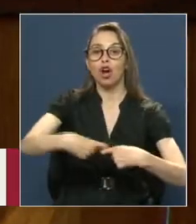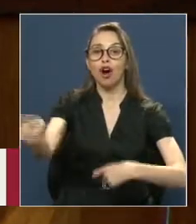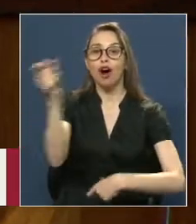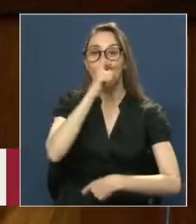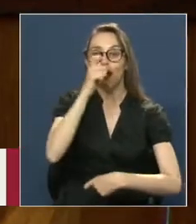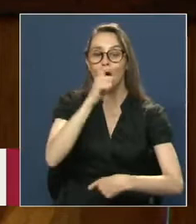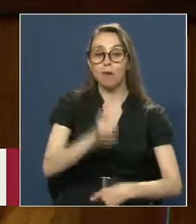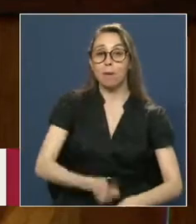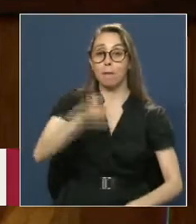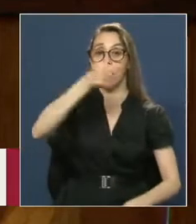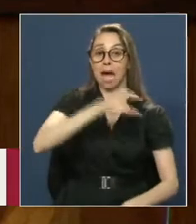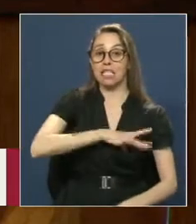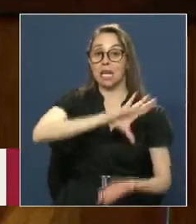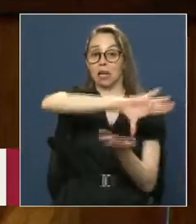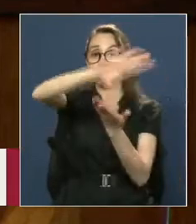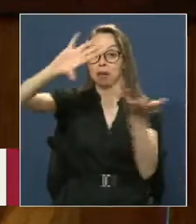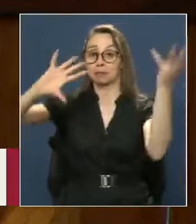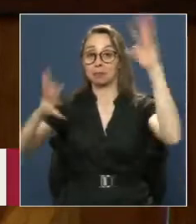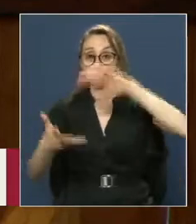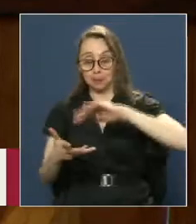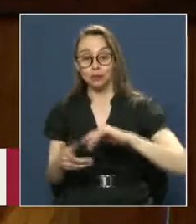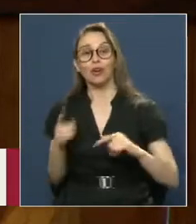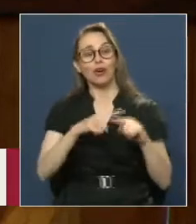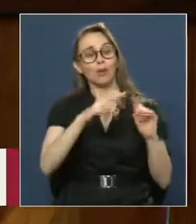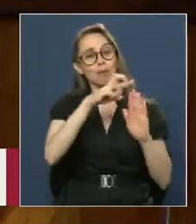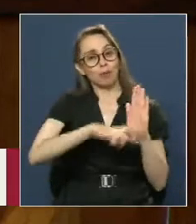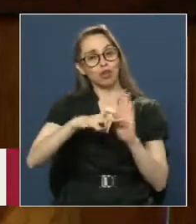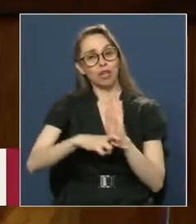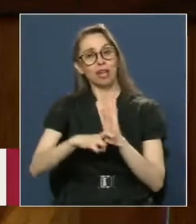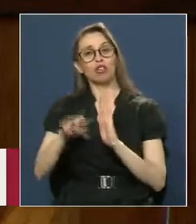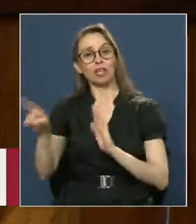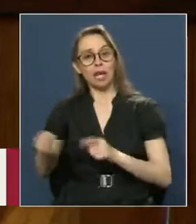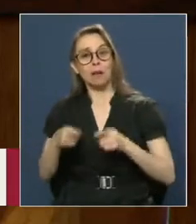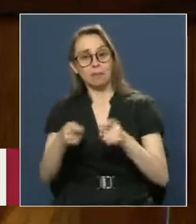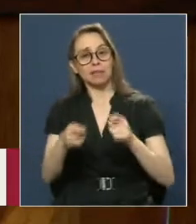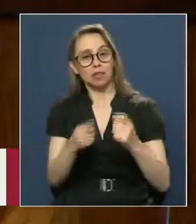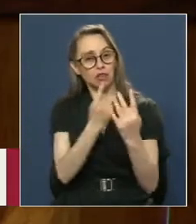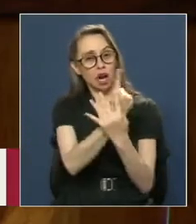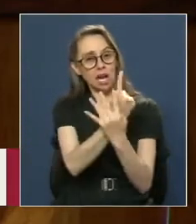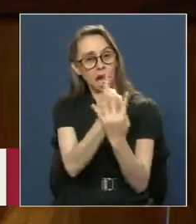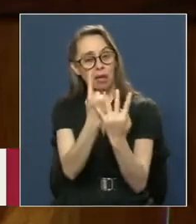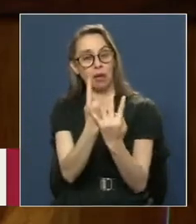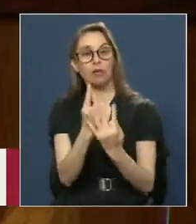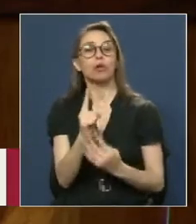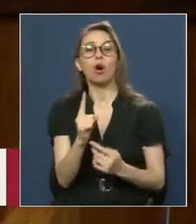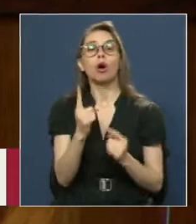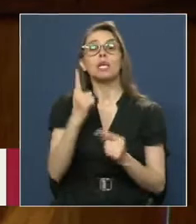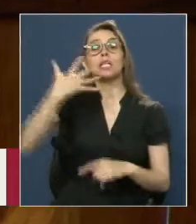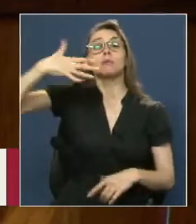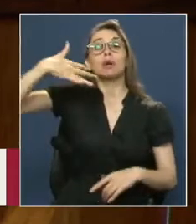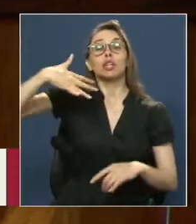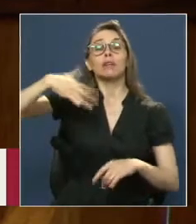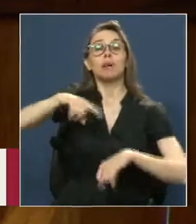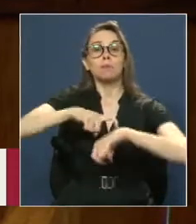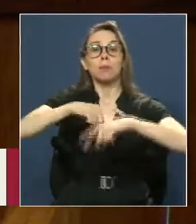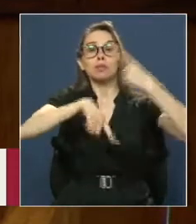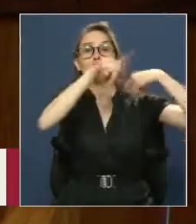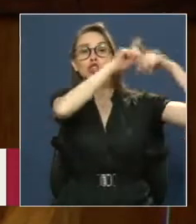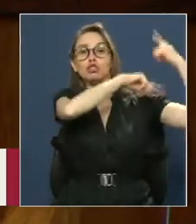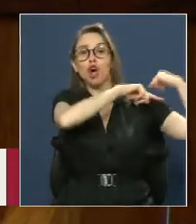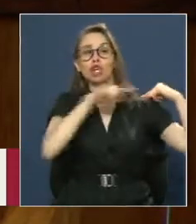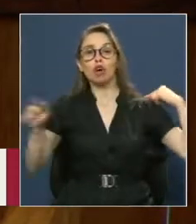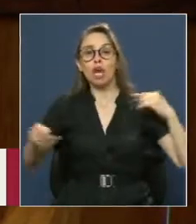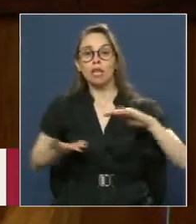Pero más importante Que cada uno De estos proyectos Individuales Es el momento Histórico En el que se enmarcan Hoy